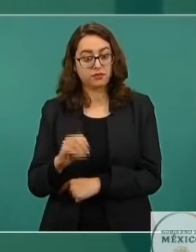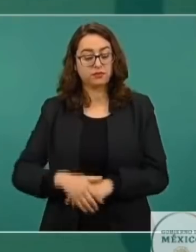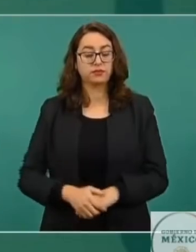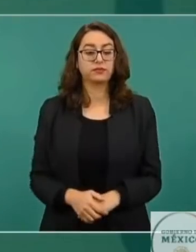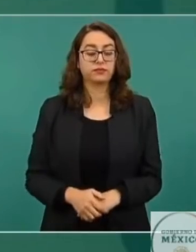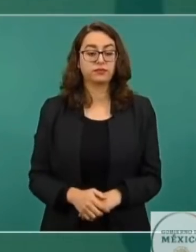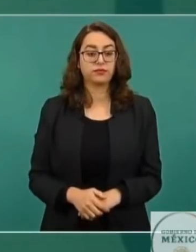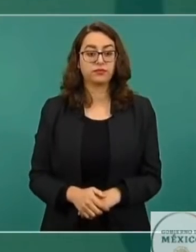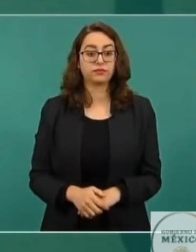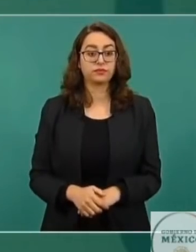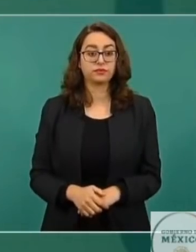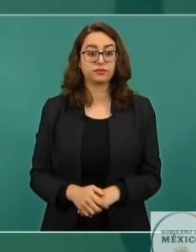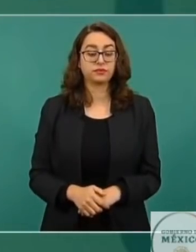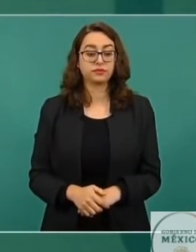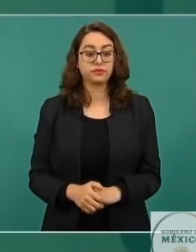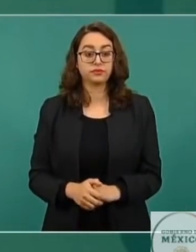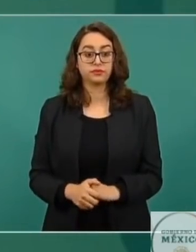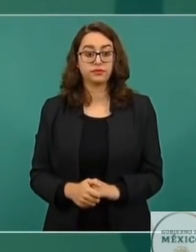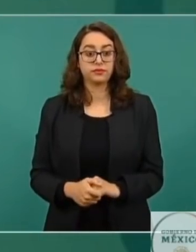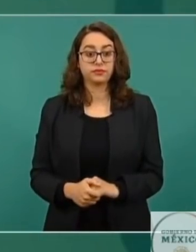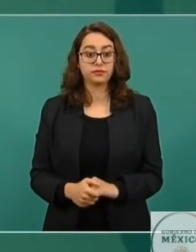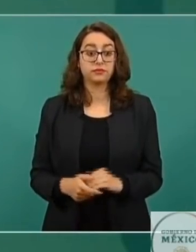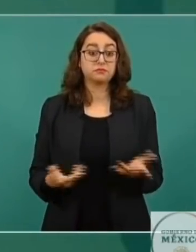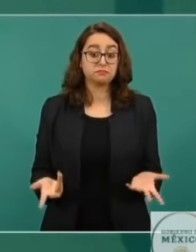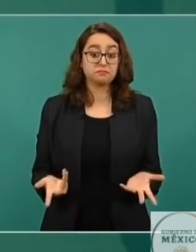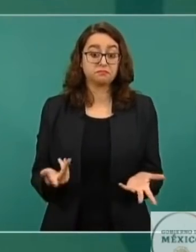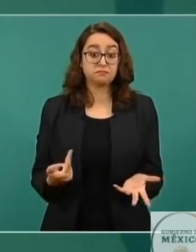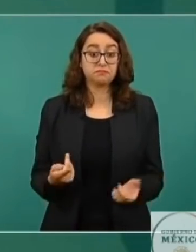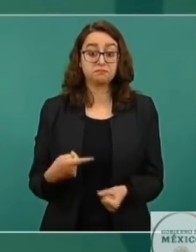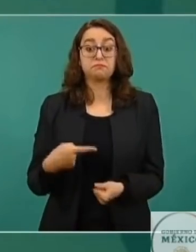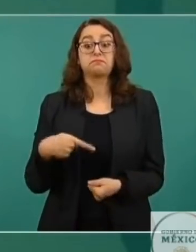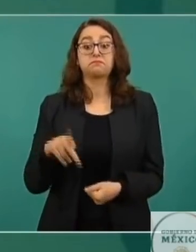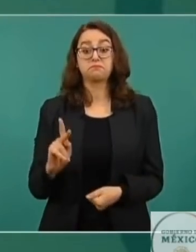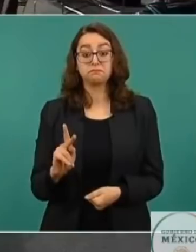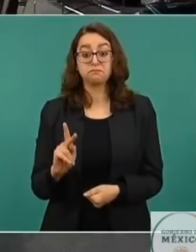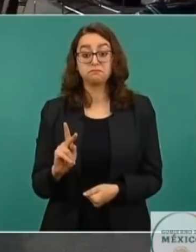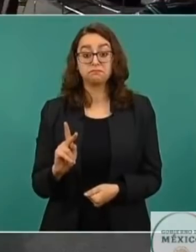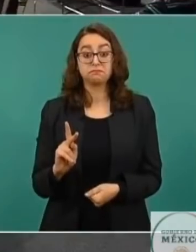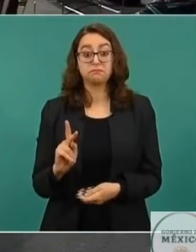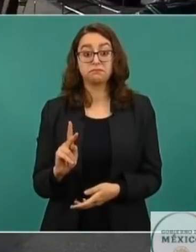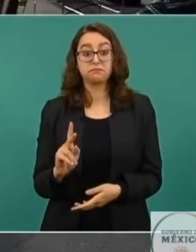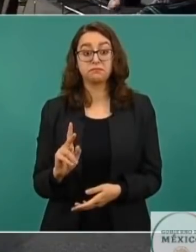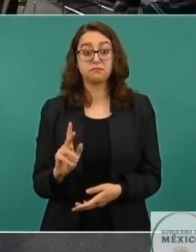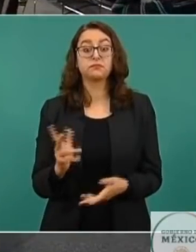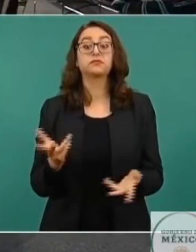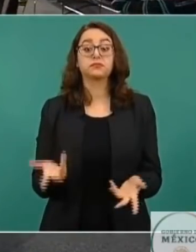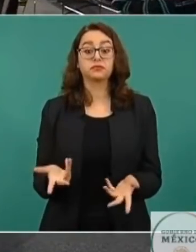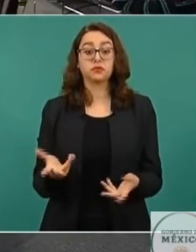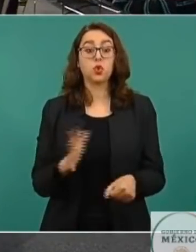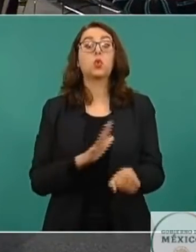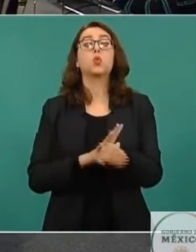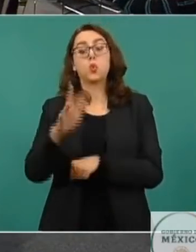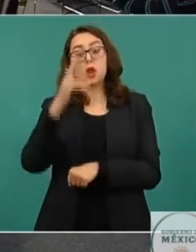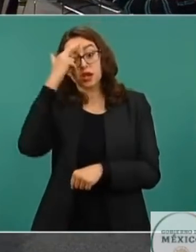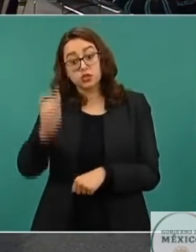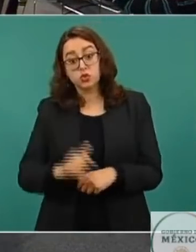como opositor. Pero era porque supuestamente había